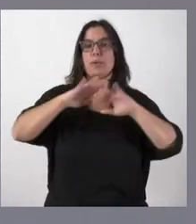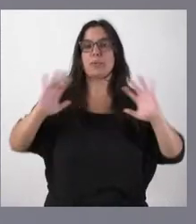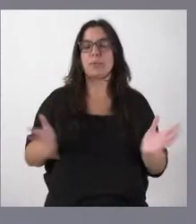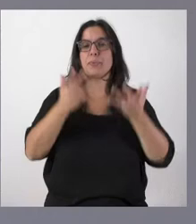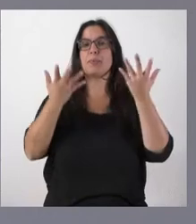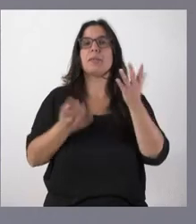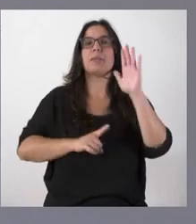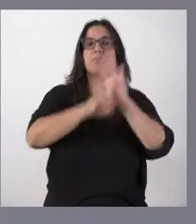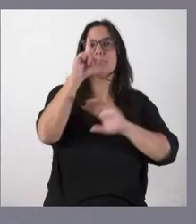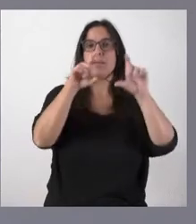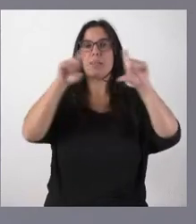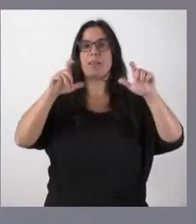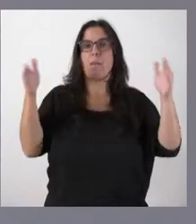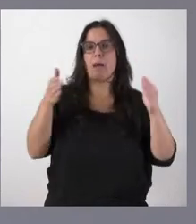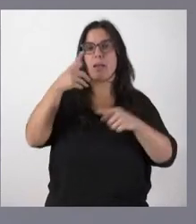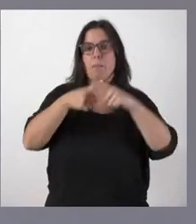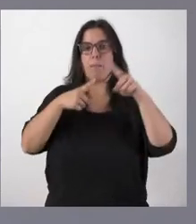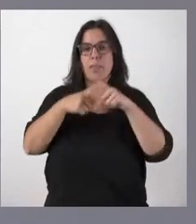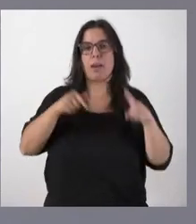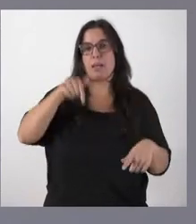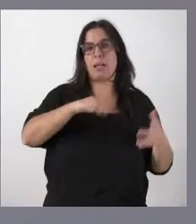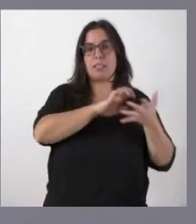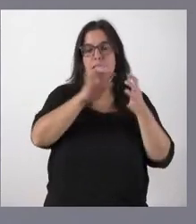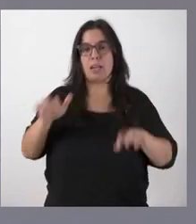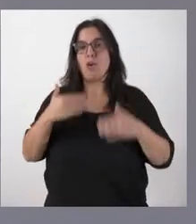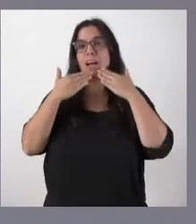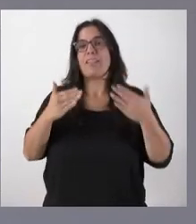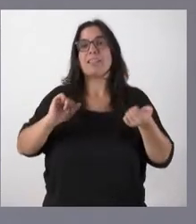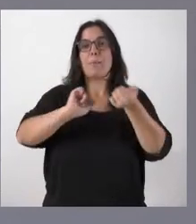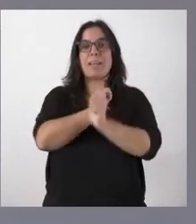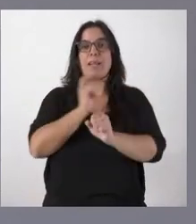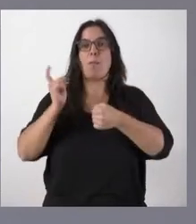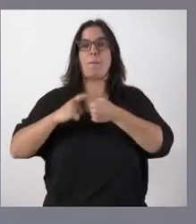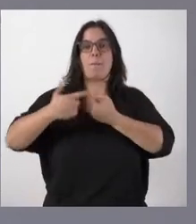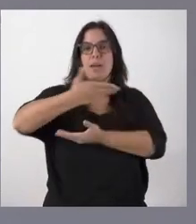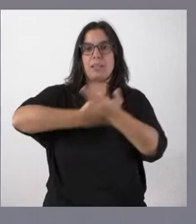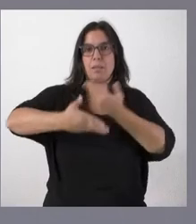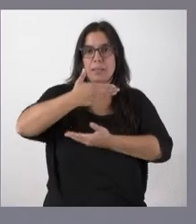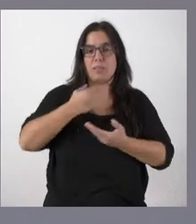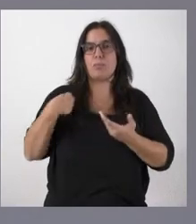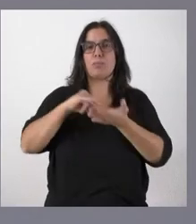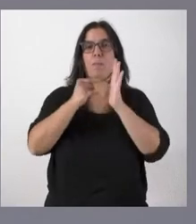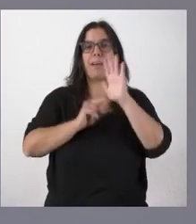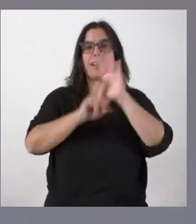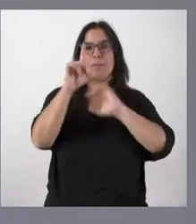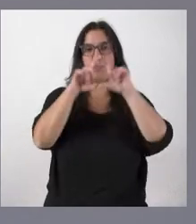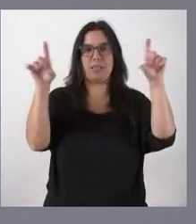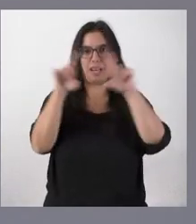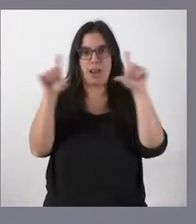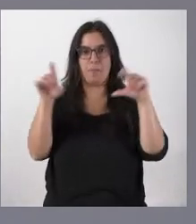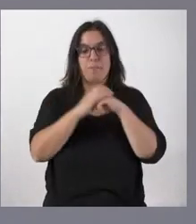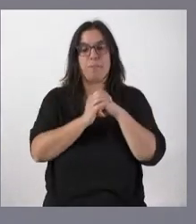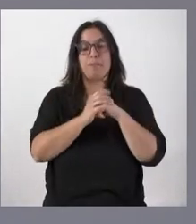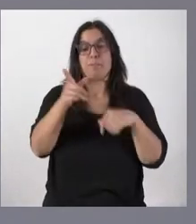pymes y empresas en Castilla y León a través de los préstamos participativos en el plan de crecimiento empresarial. Saben ustedes